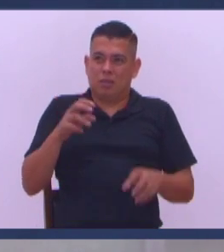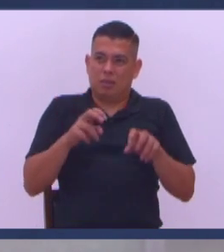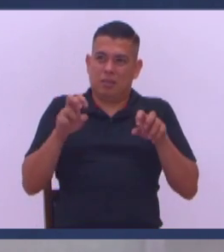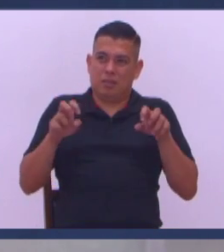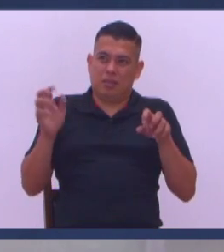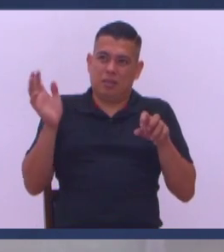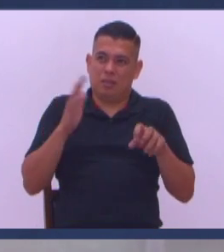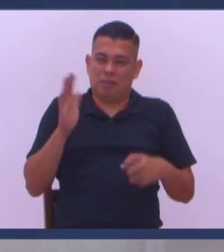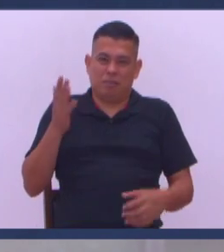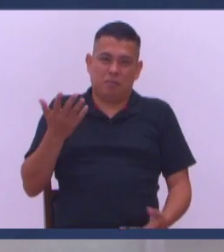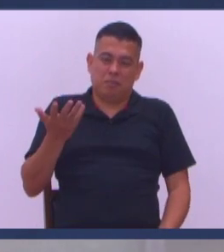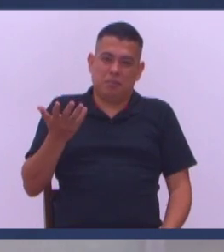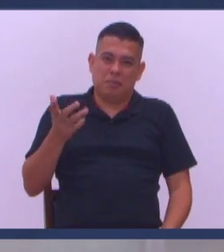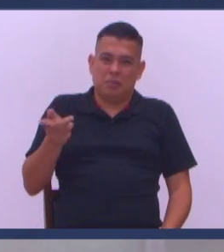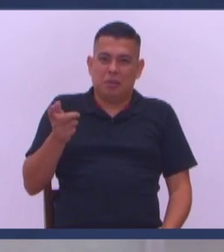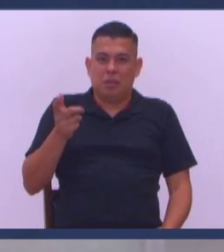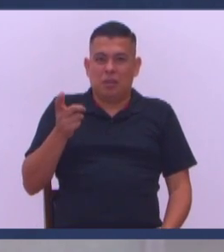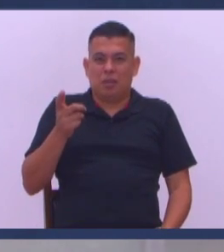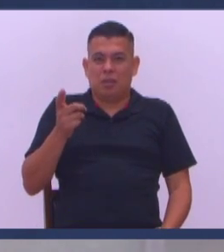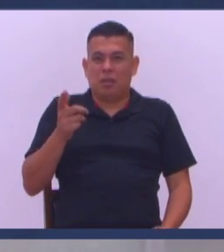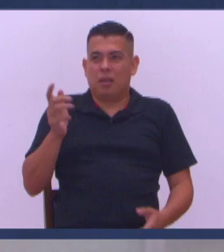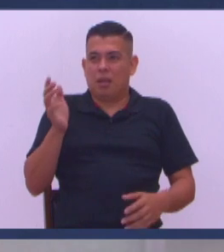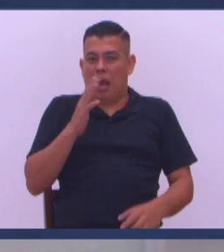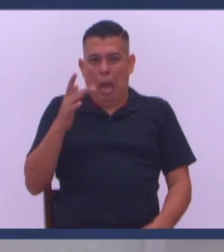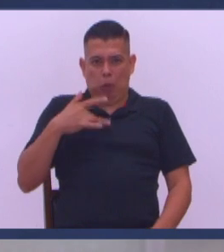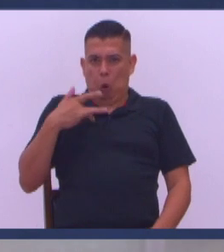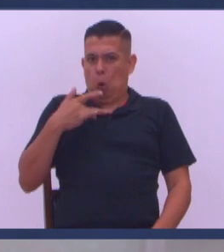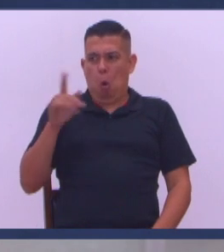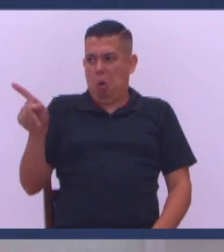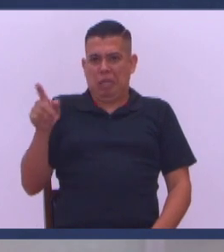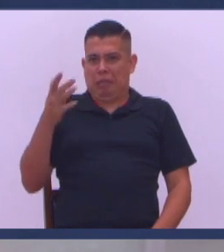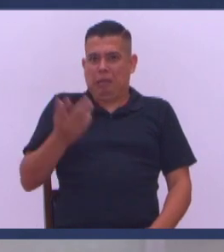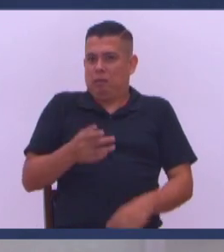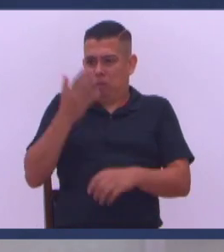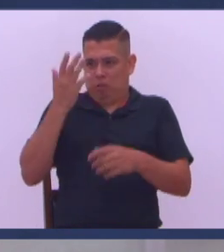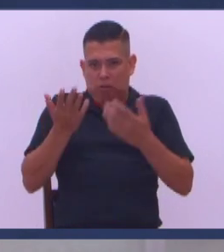¡Horroroso! ¿Sabe qué es lo triste? Que el que llede No lo siente